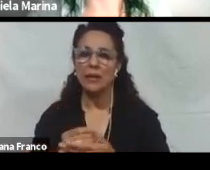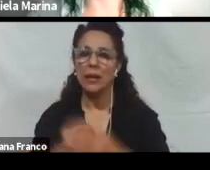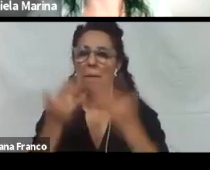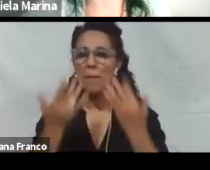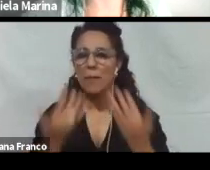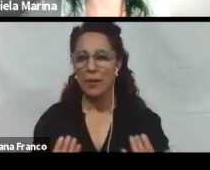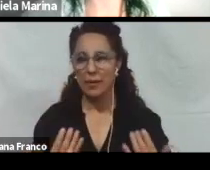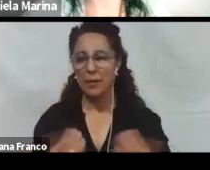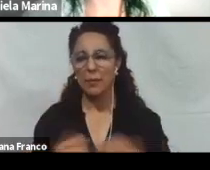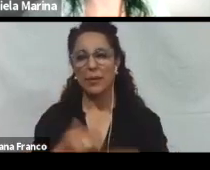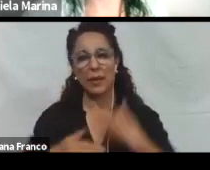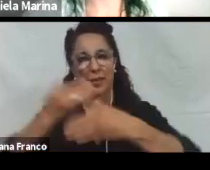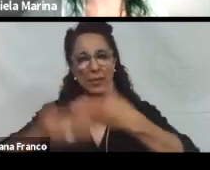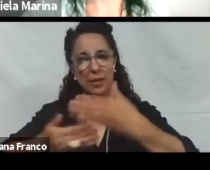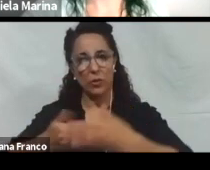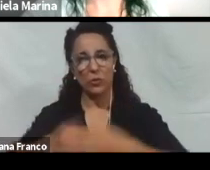opciones.